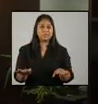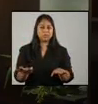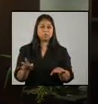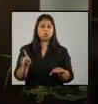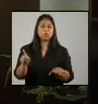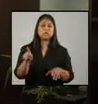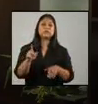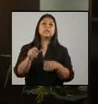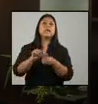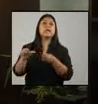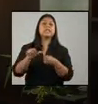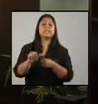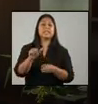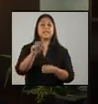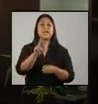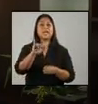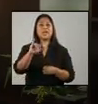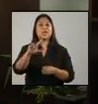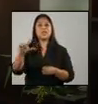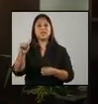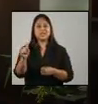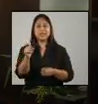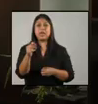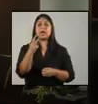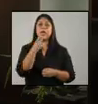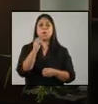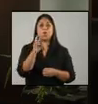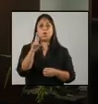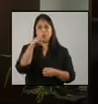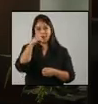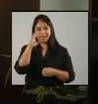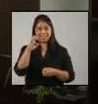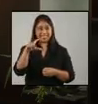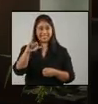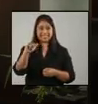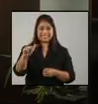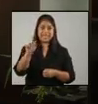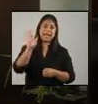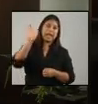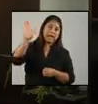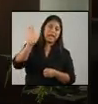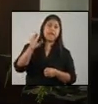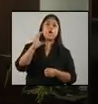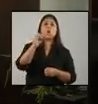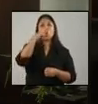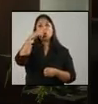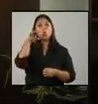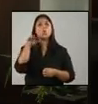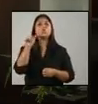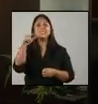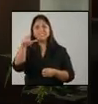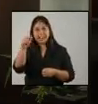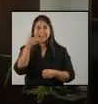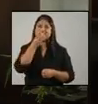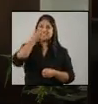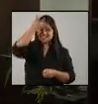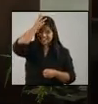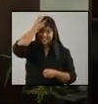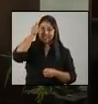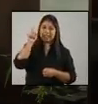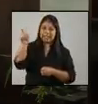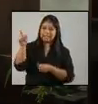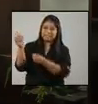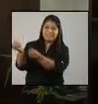Villa Hortensia 1, allá en San Juan Cotzal, en Quiché, quienes hicieron el favor de mandarme esta